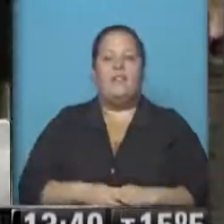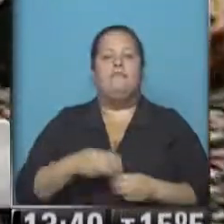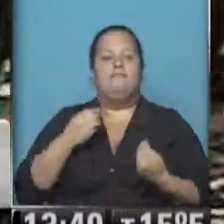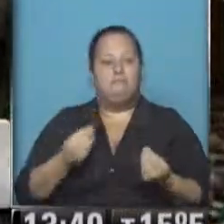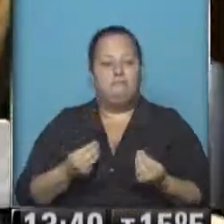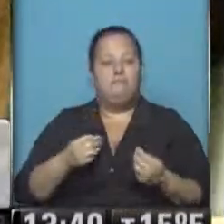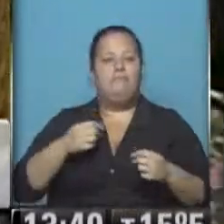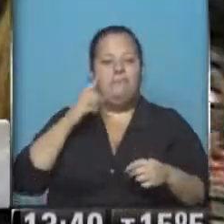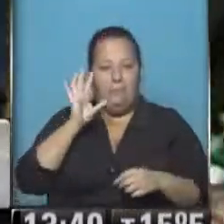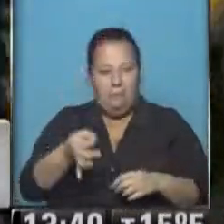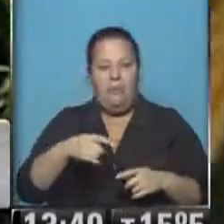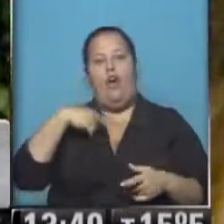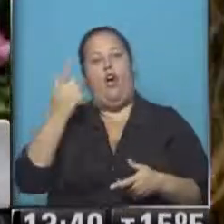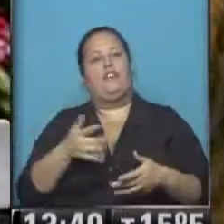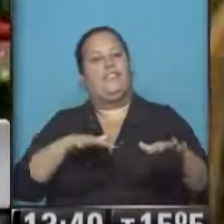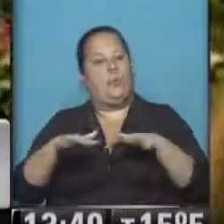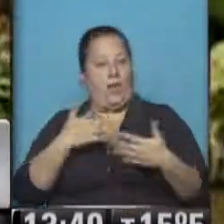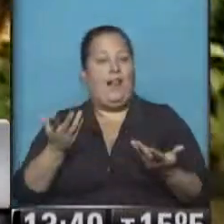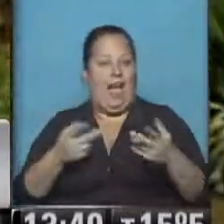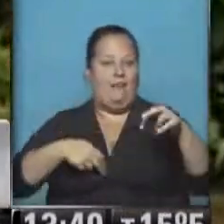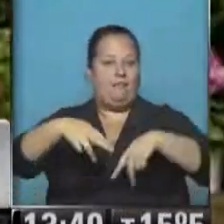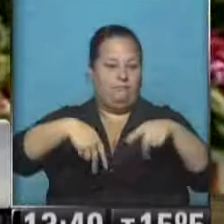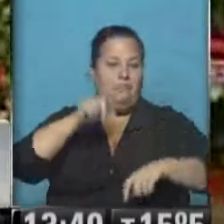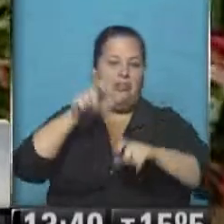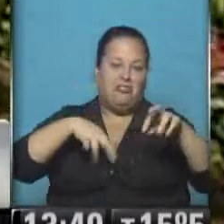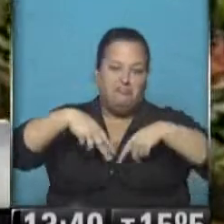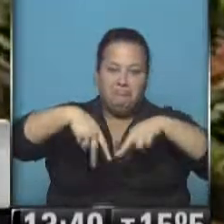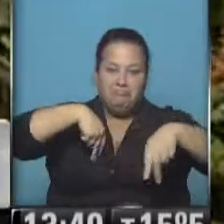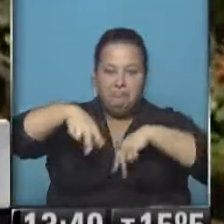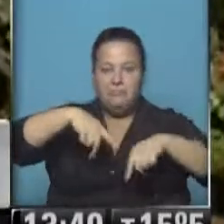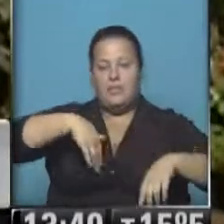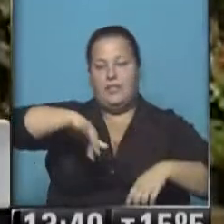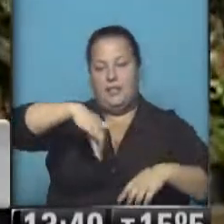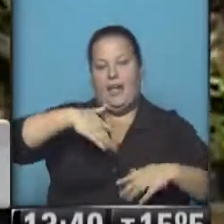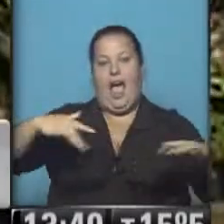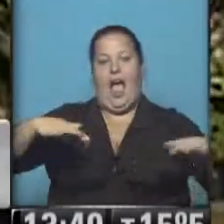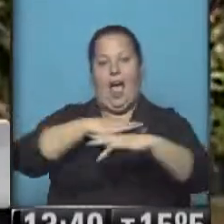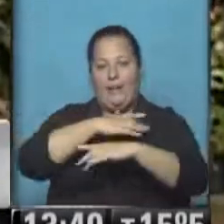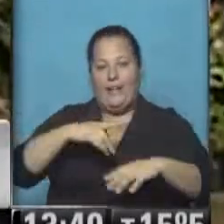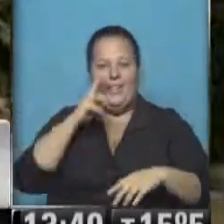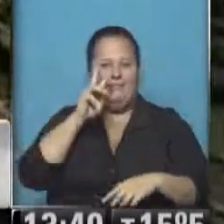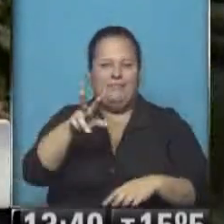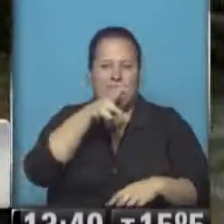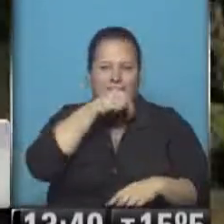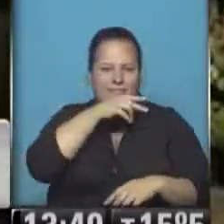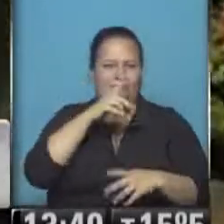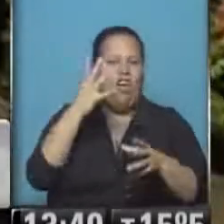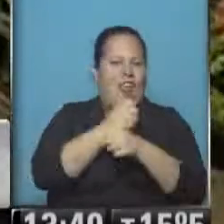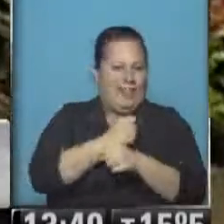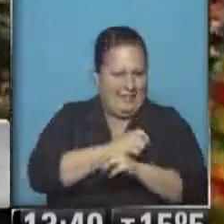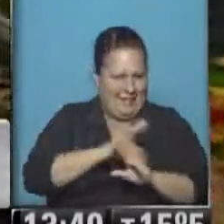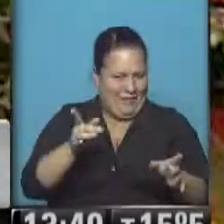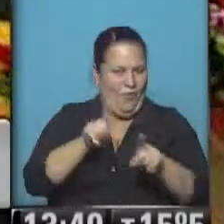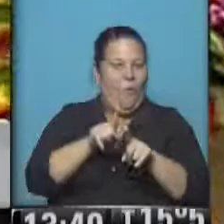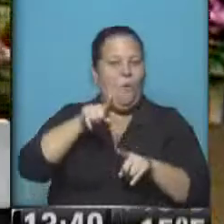cómo comienza a haber otro panorama. Claro, gente que está caminando en esta gran avenida, no se puede ver absolutamente ningún colectivo,